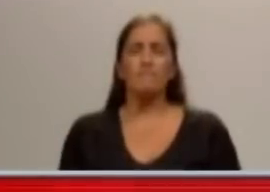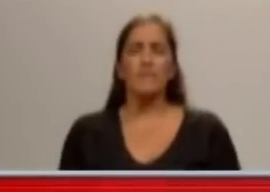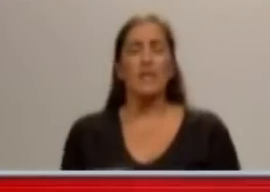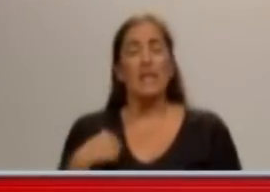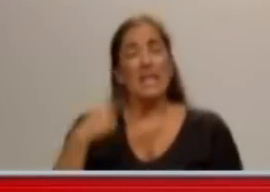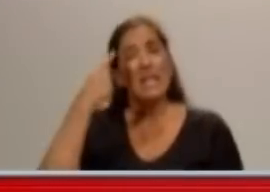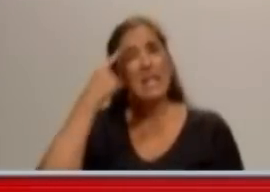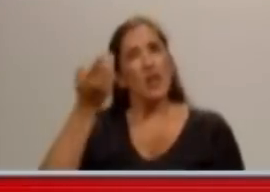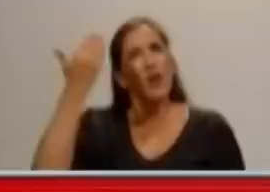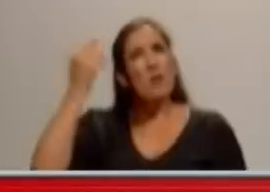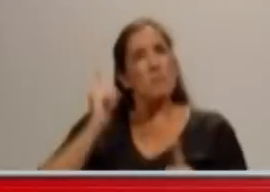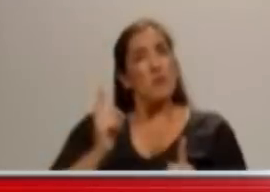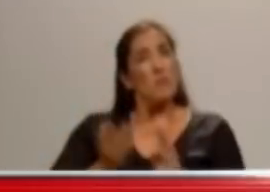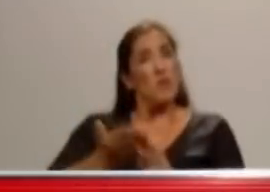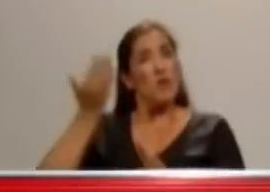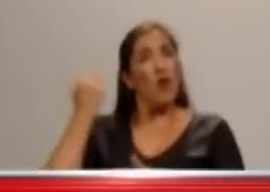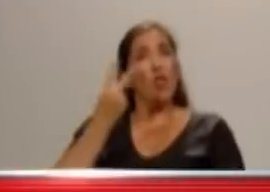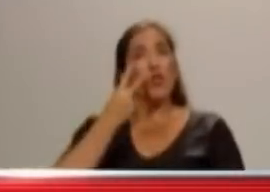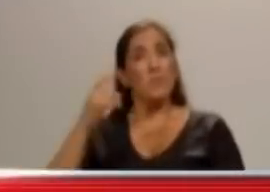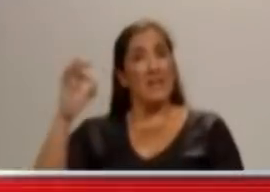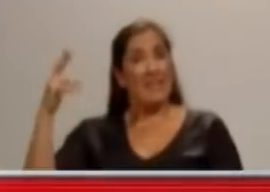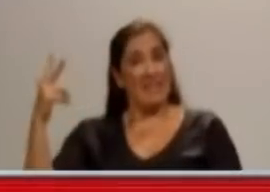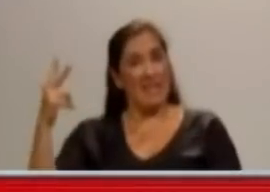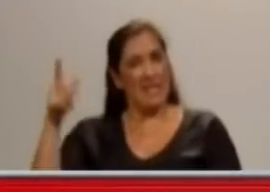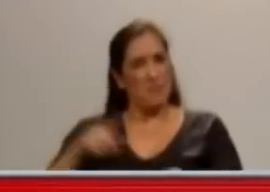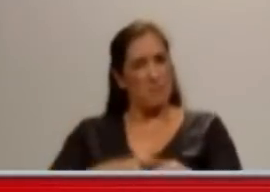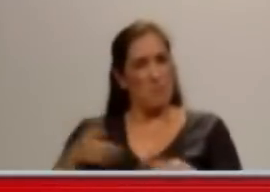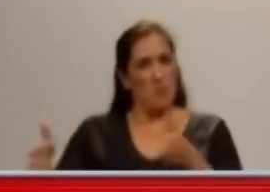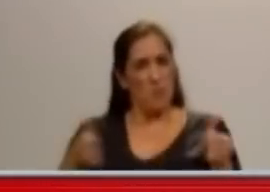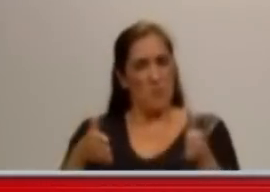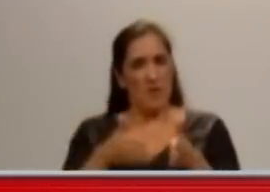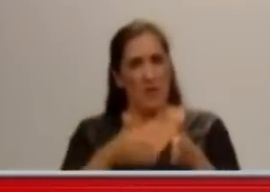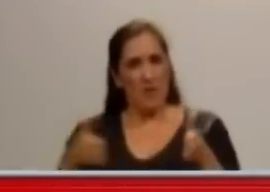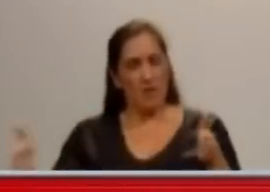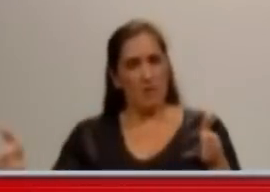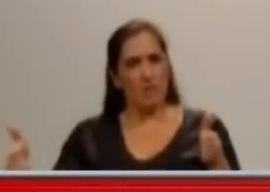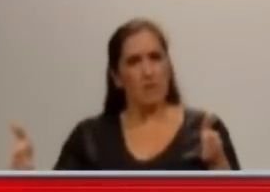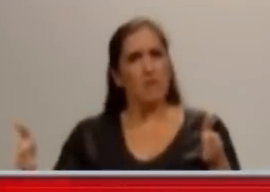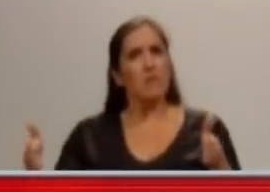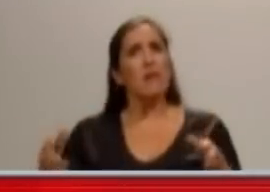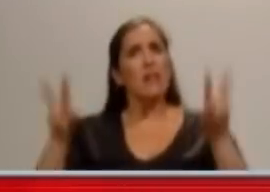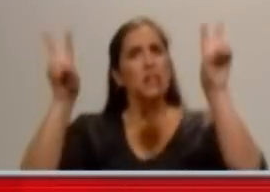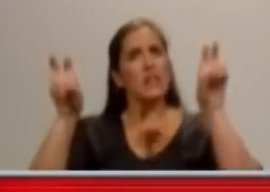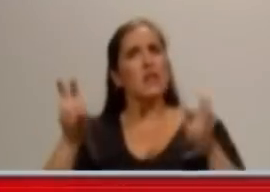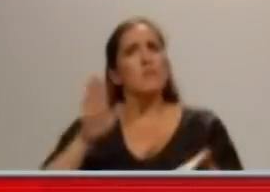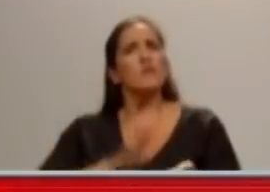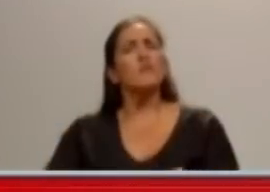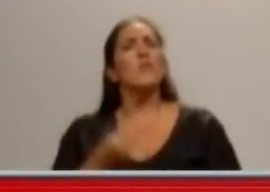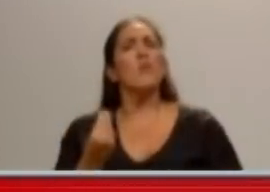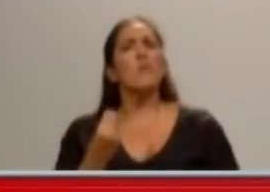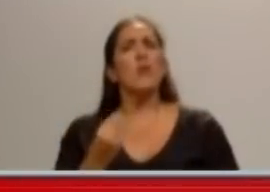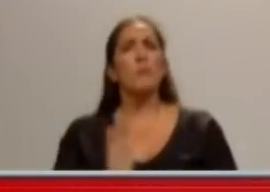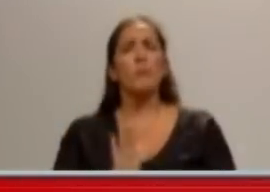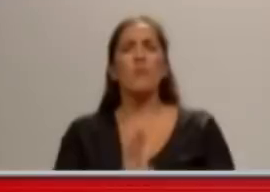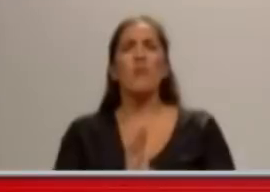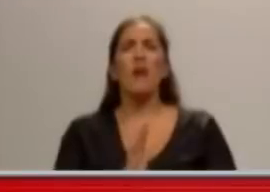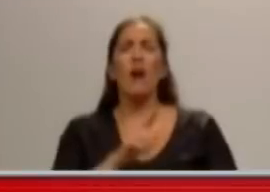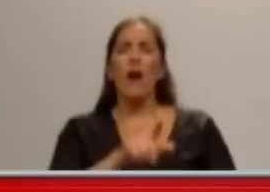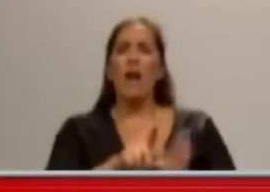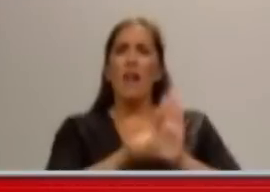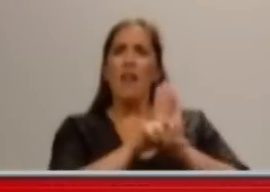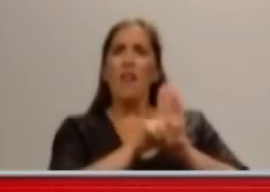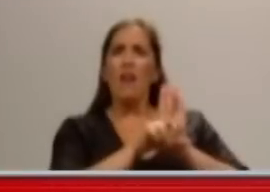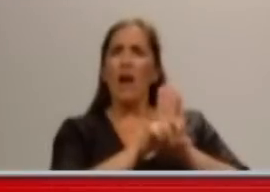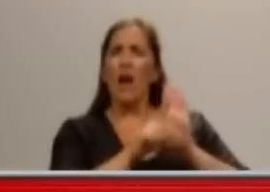esta unidad de investigación especial del atentado contra la mía que había creado Néstor Kirchner. Ese es un aspecto que quiero